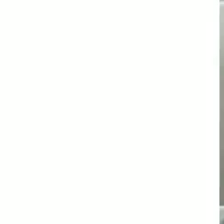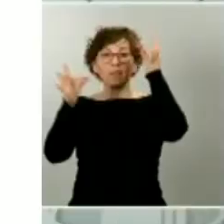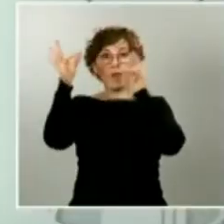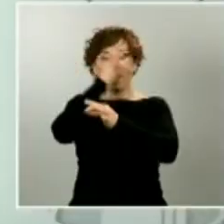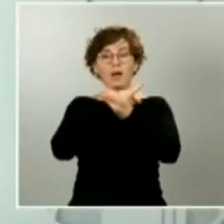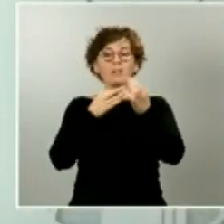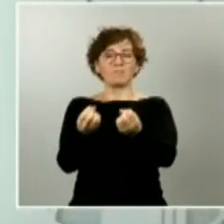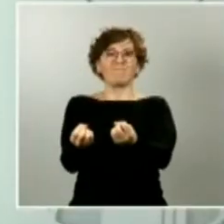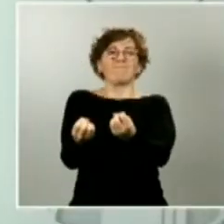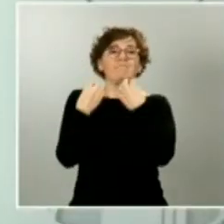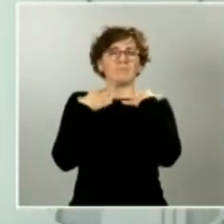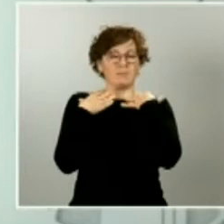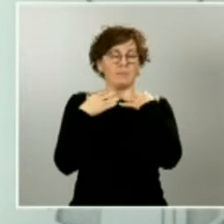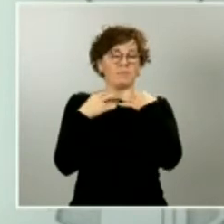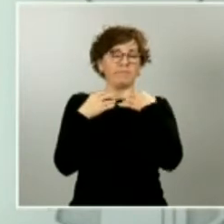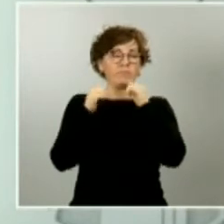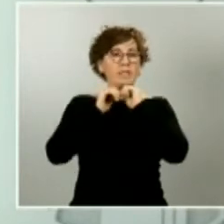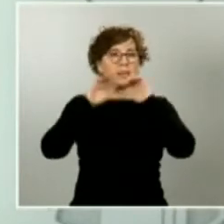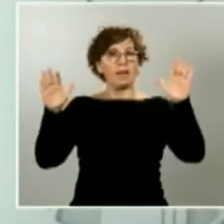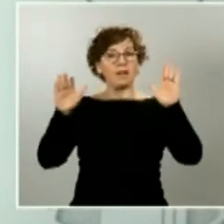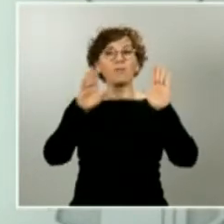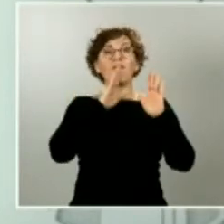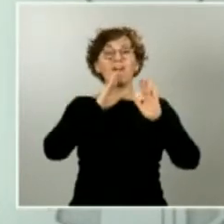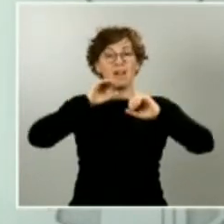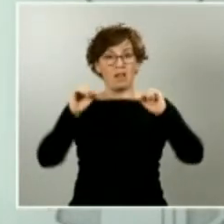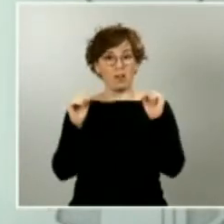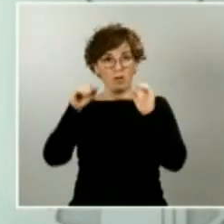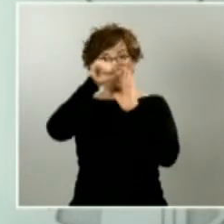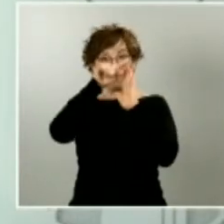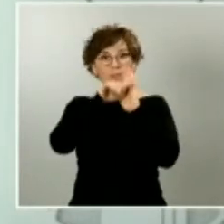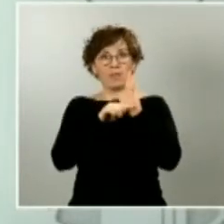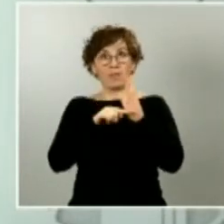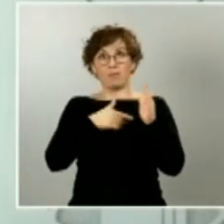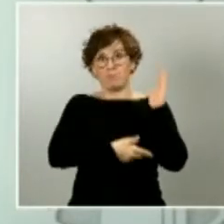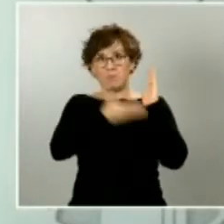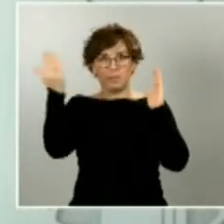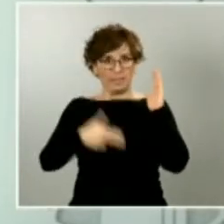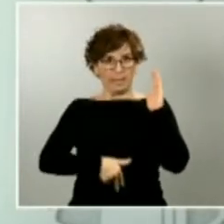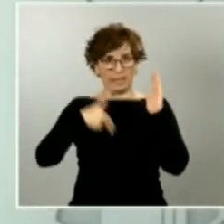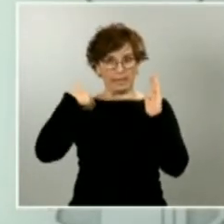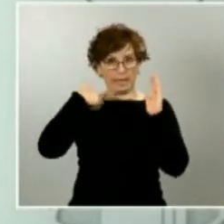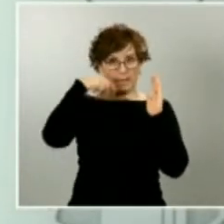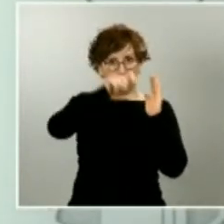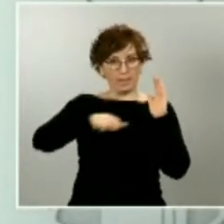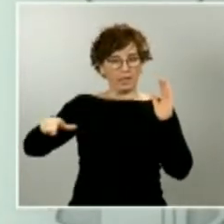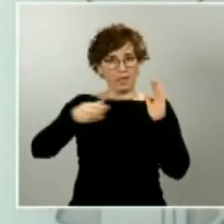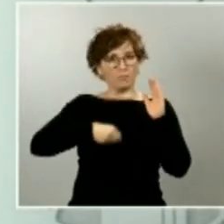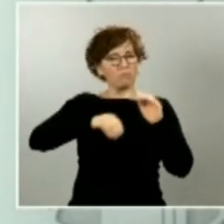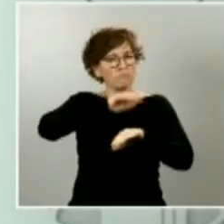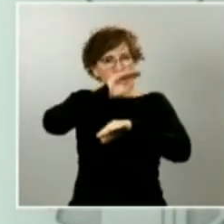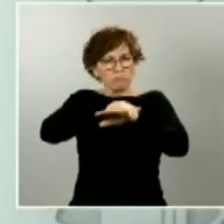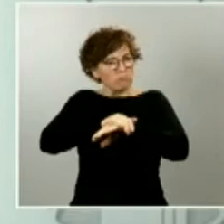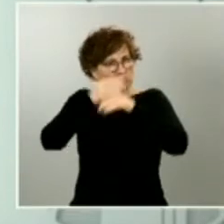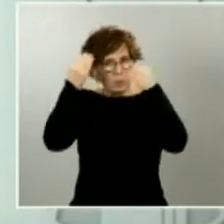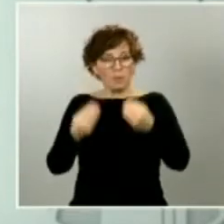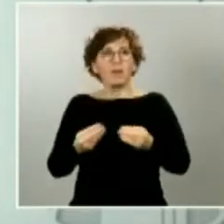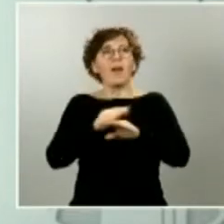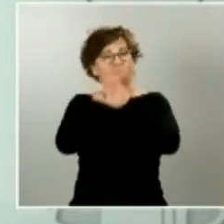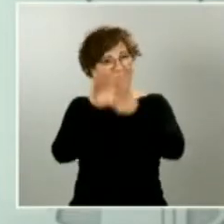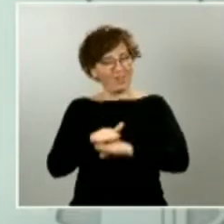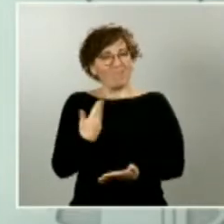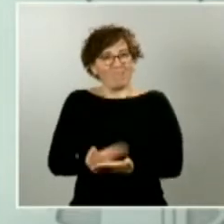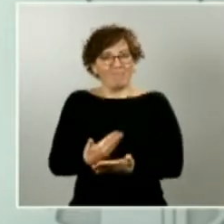Las medidas de confinamiento que el conjunto de los españoles están cumpliendo de forma ejemplar están funcionando y también están